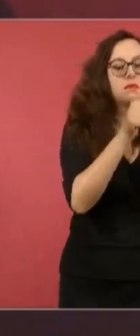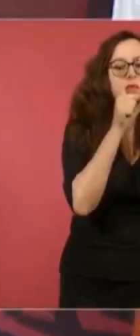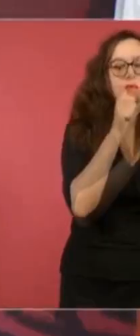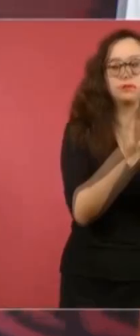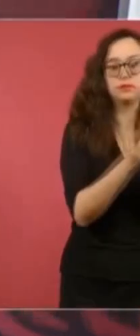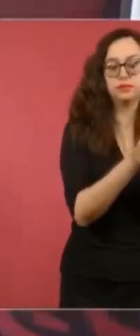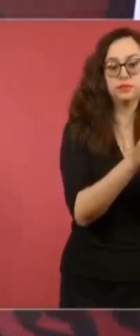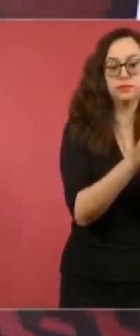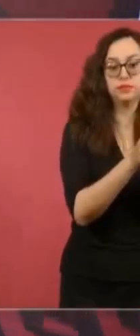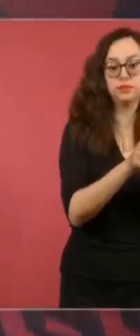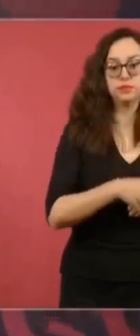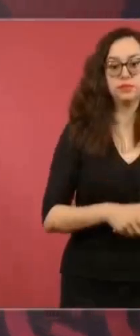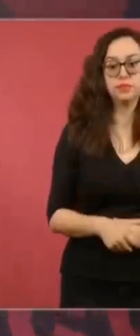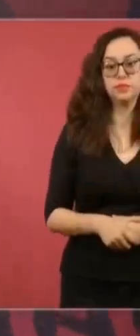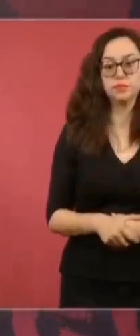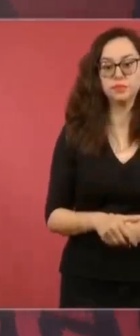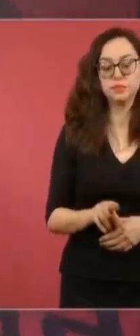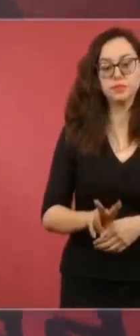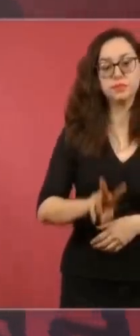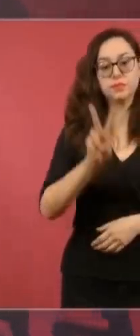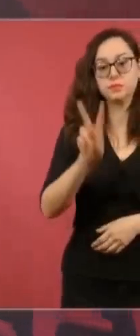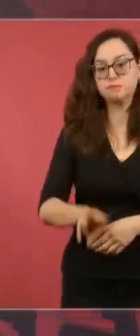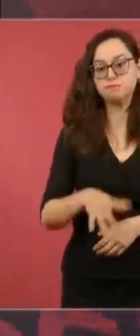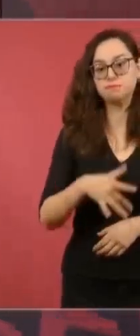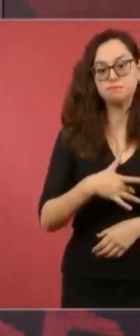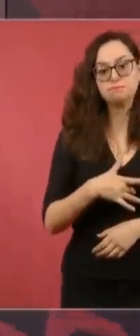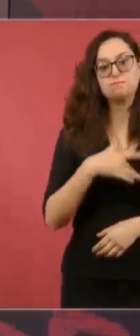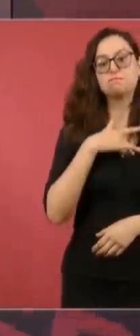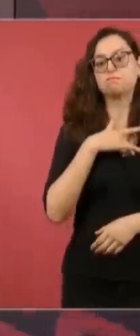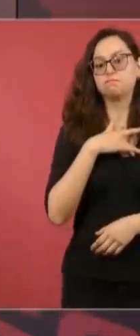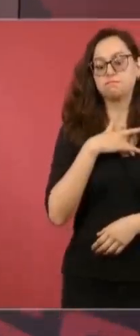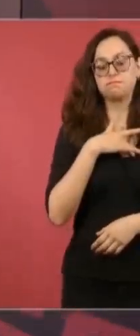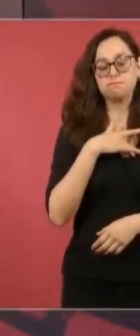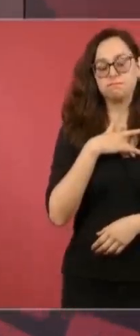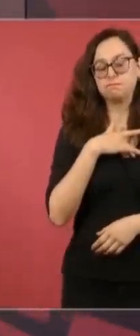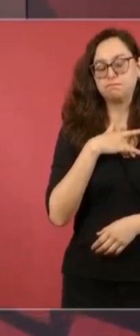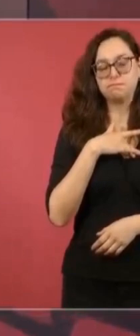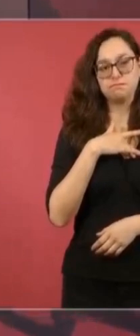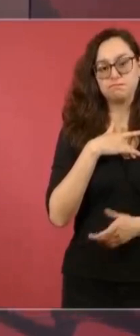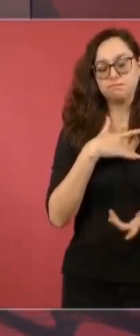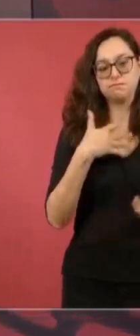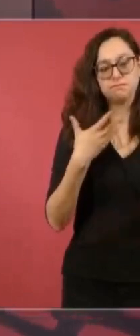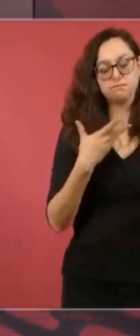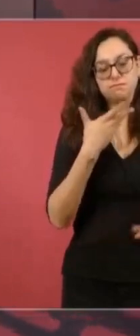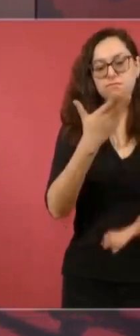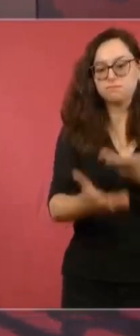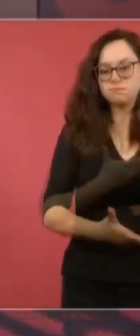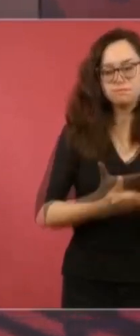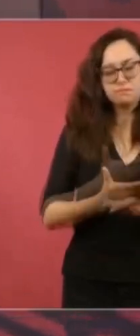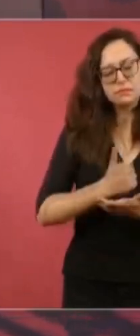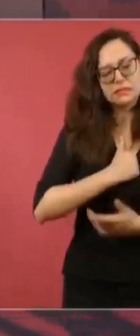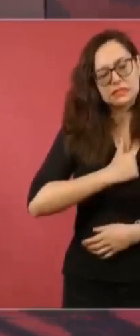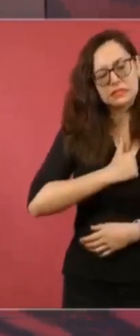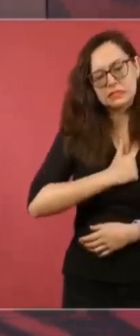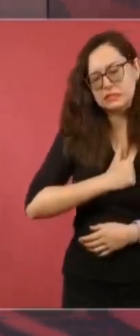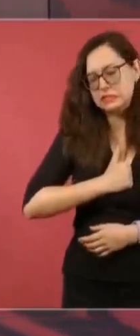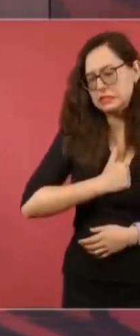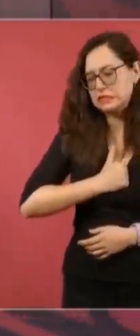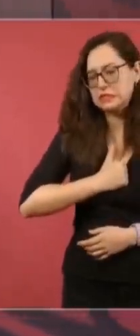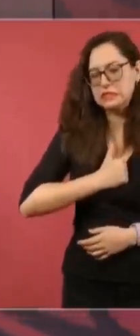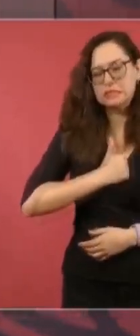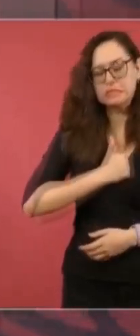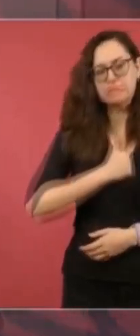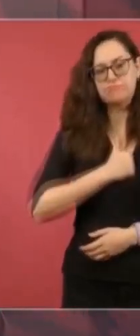nuestro pésame a los familiares de los que perdieron la vida, los sentimos